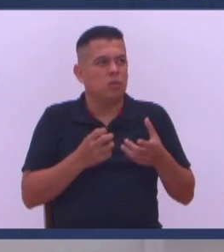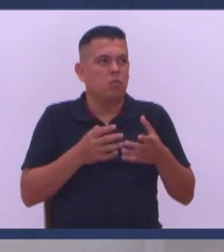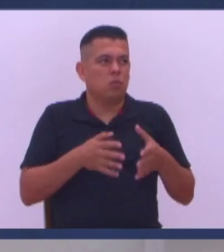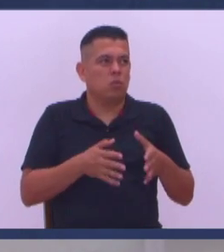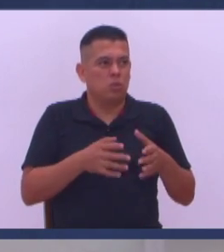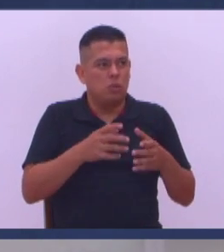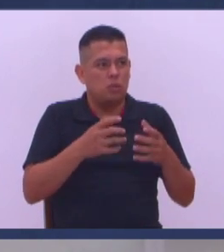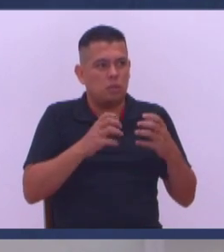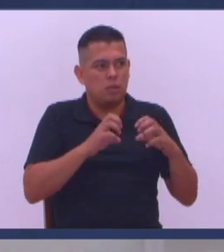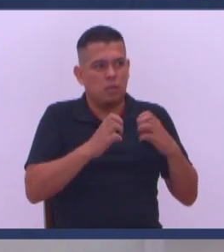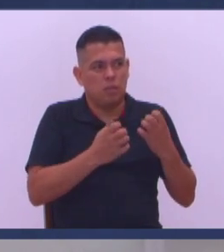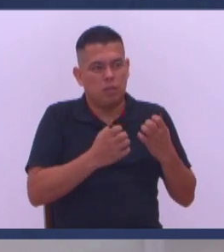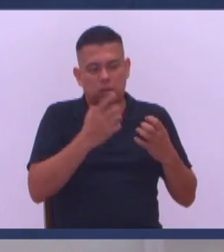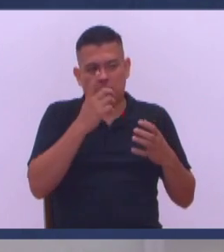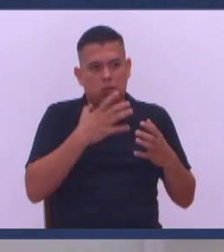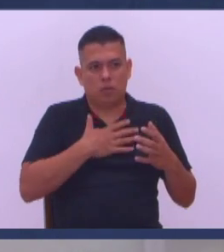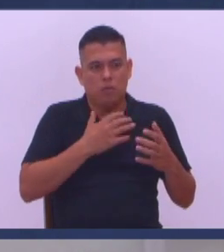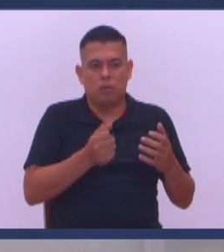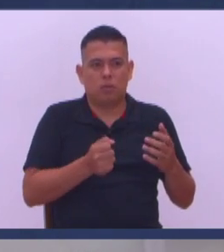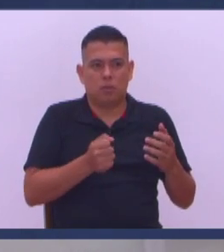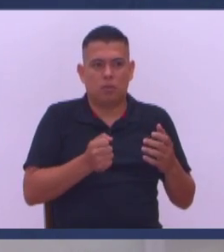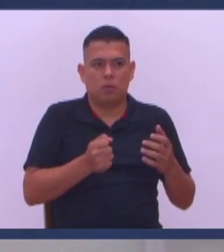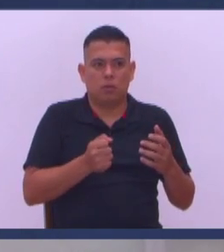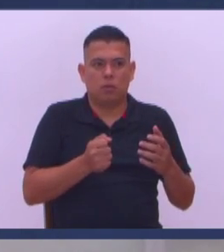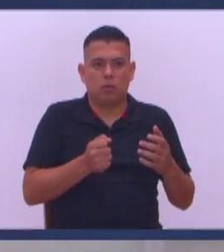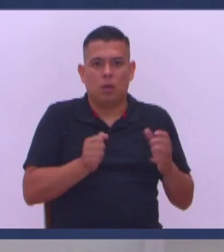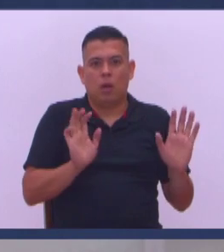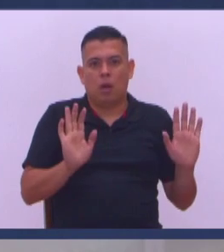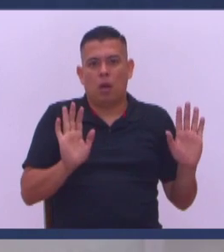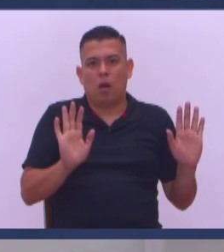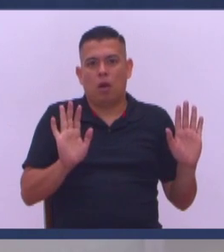Estar trabajando Con fulano No me gusta No le creo